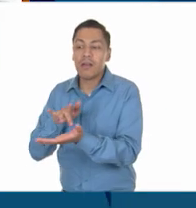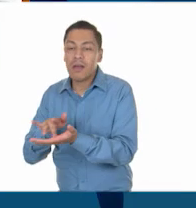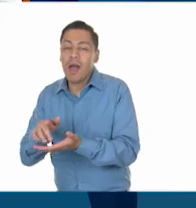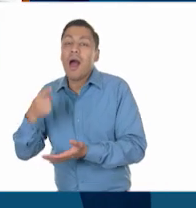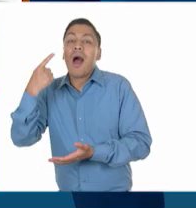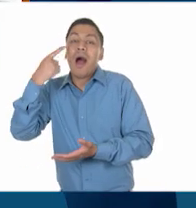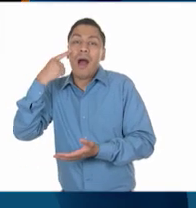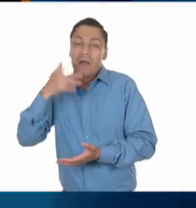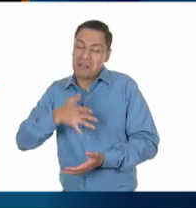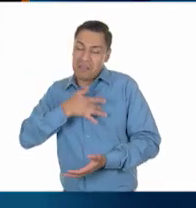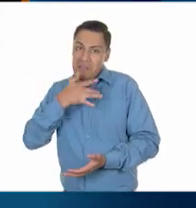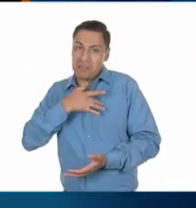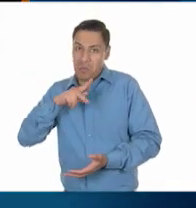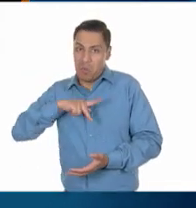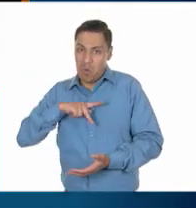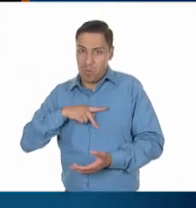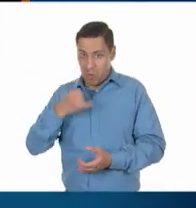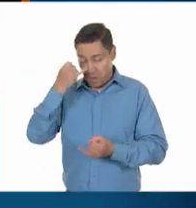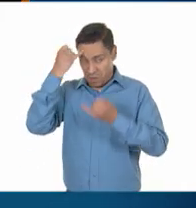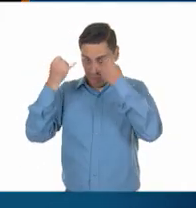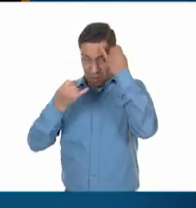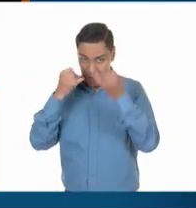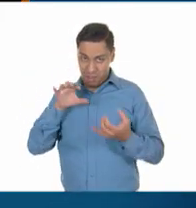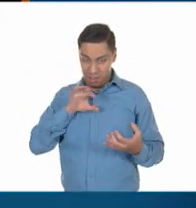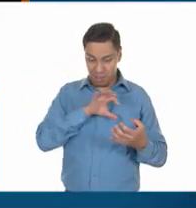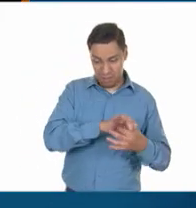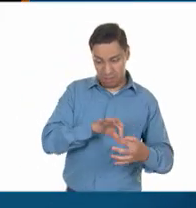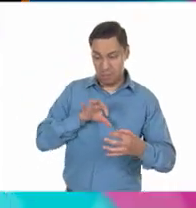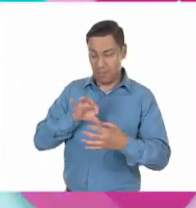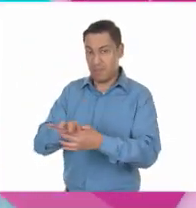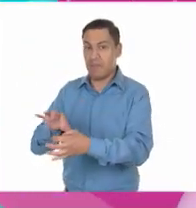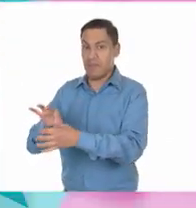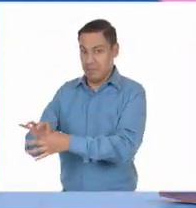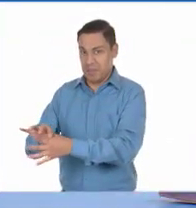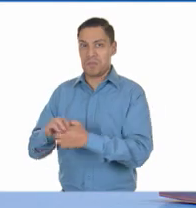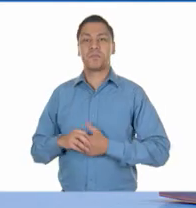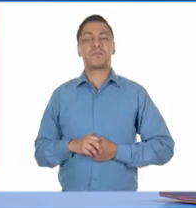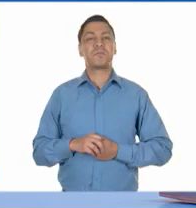convicciones como Hilario Medina y Pastor Rue.